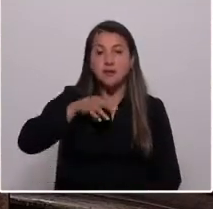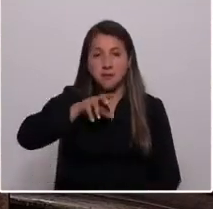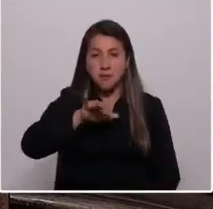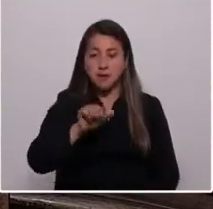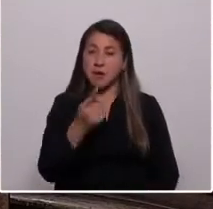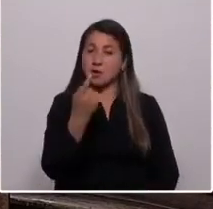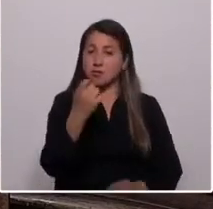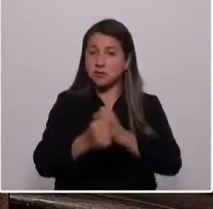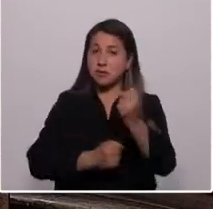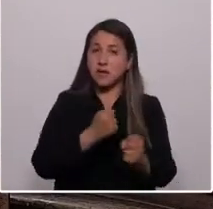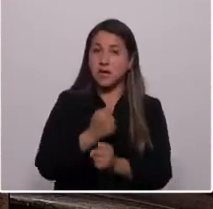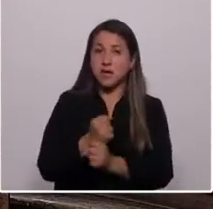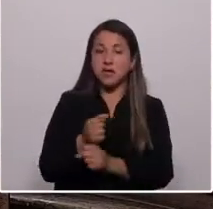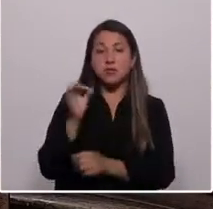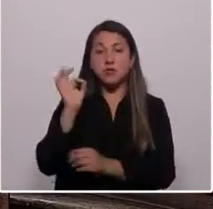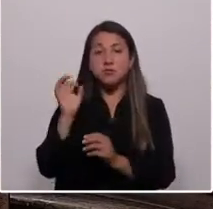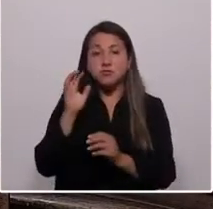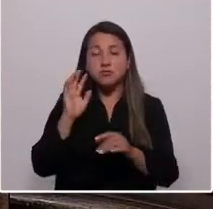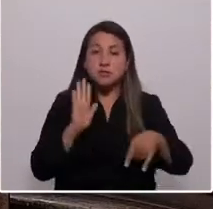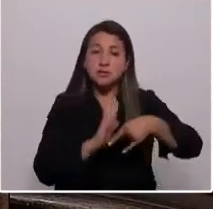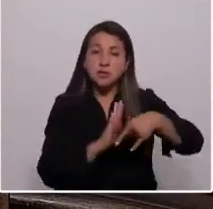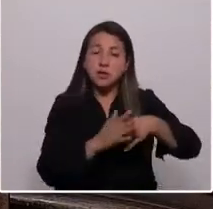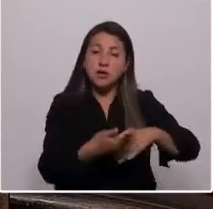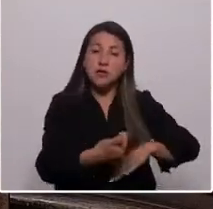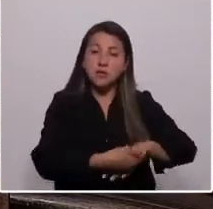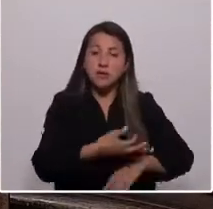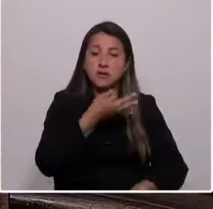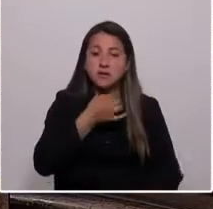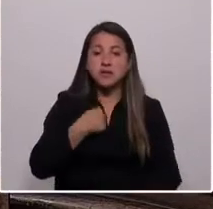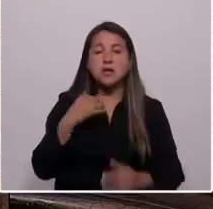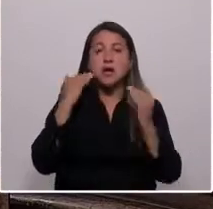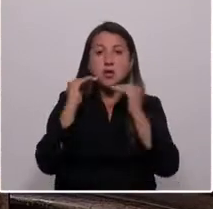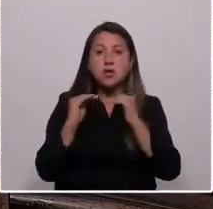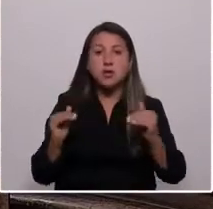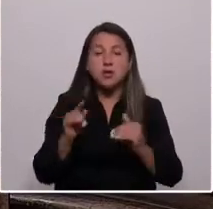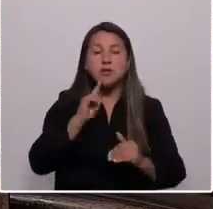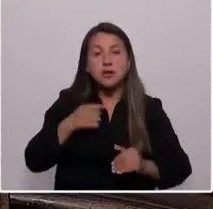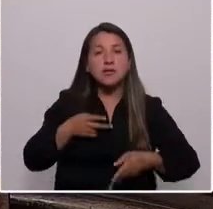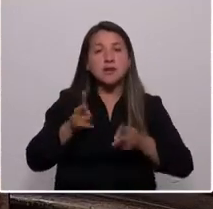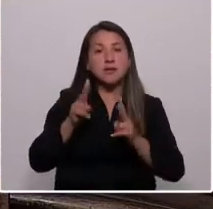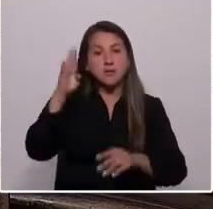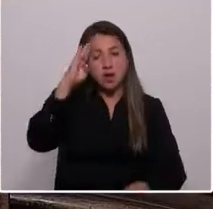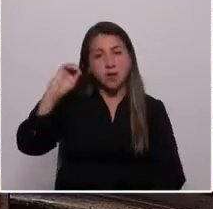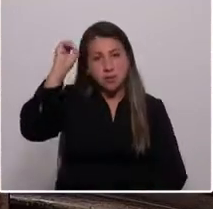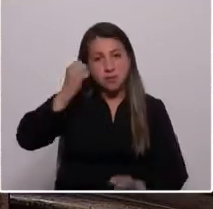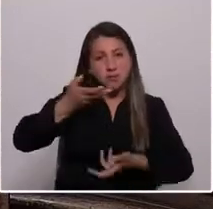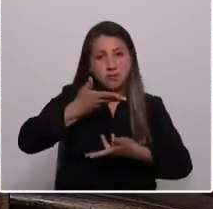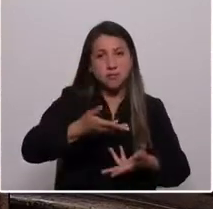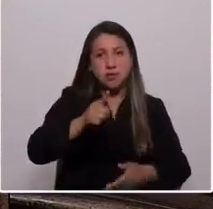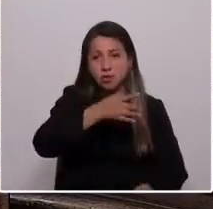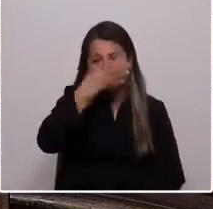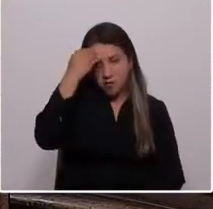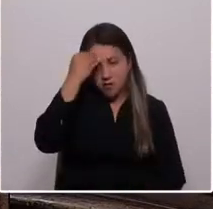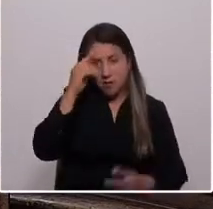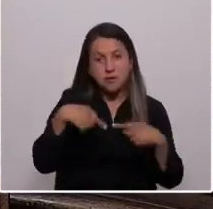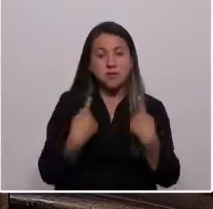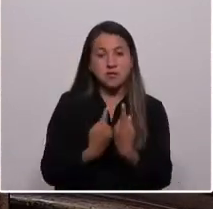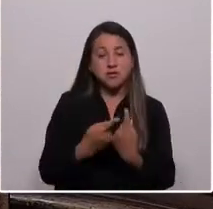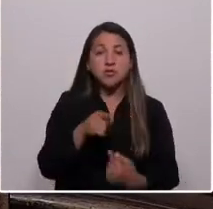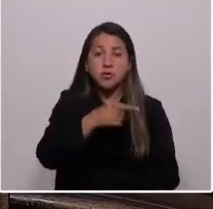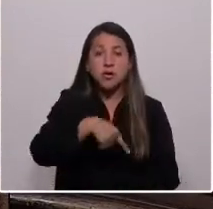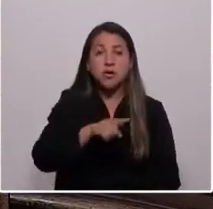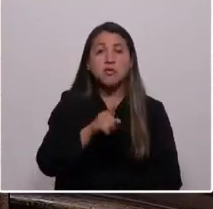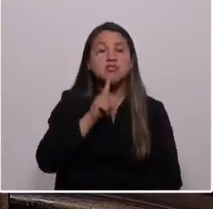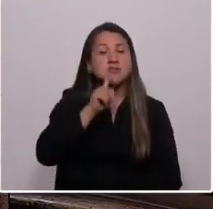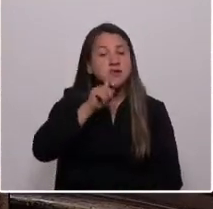que desde el Cabildo Infantil en Chiloé nos pide que los niños tengan derecho a opinión. No se olviden nunca que ellos son el